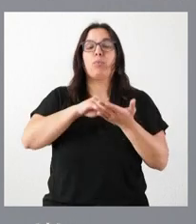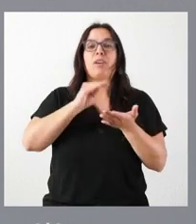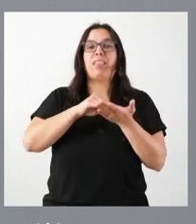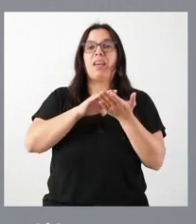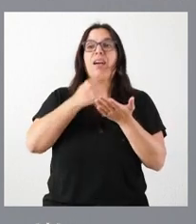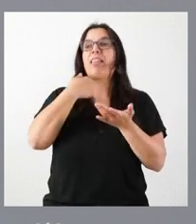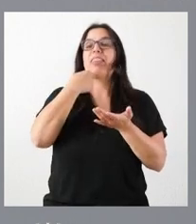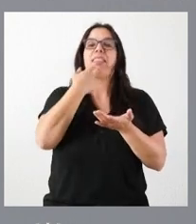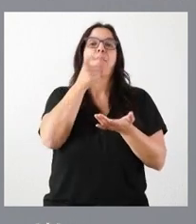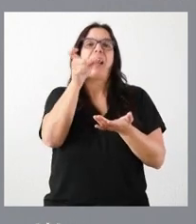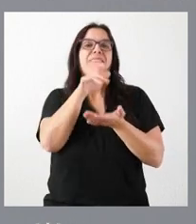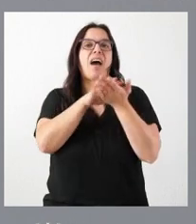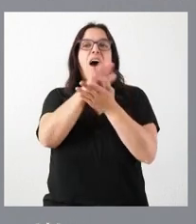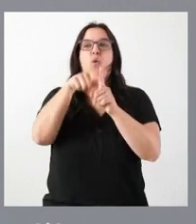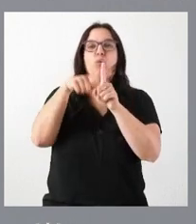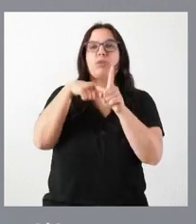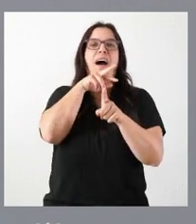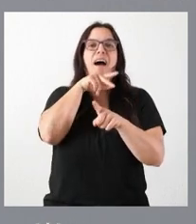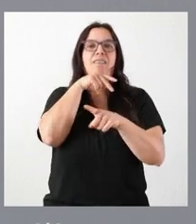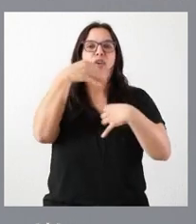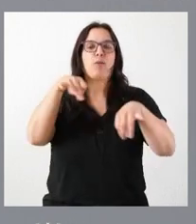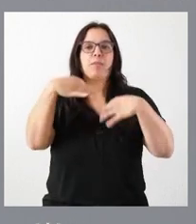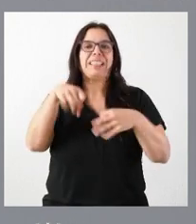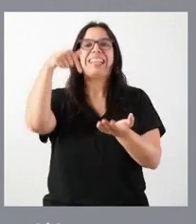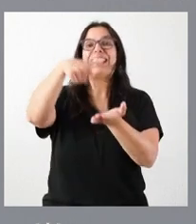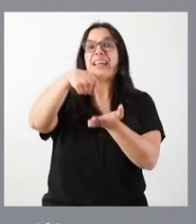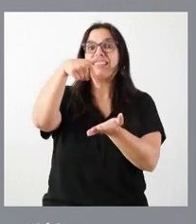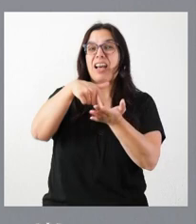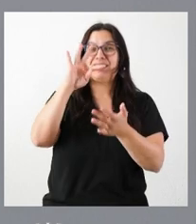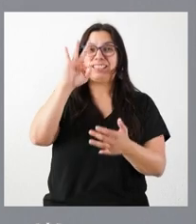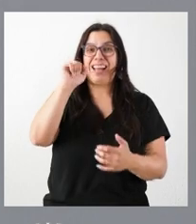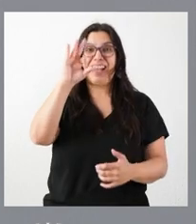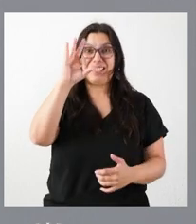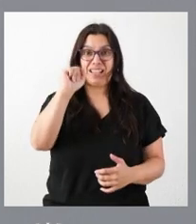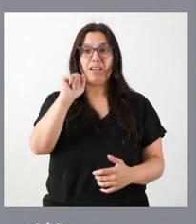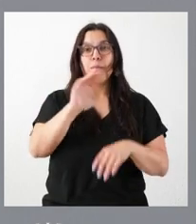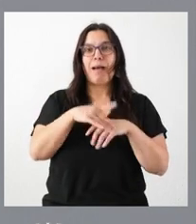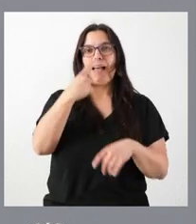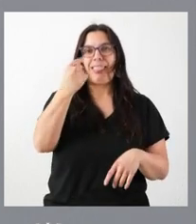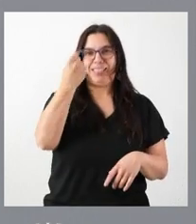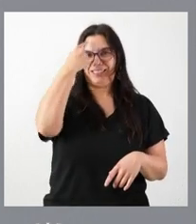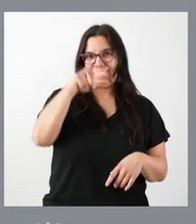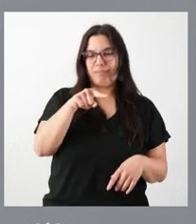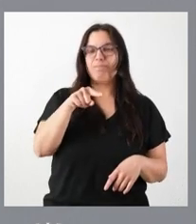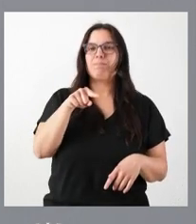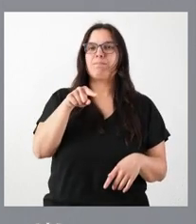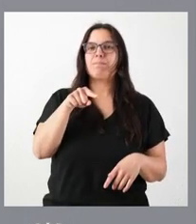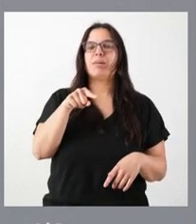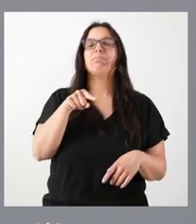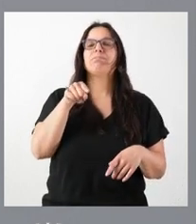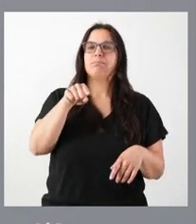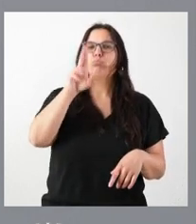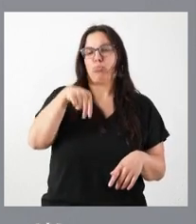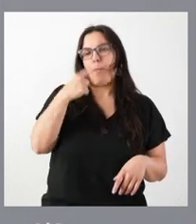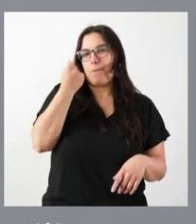la sociedad o el ciudadano de a pie reconoce es lo que muchas veces se denomina comúnmente como las